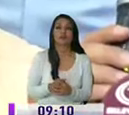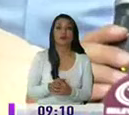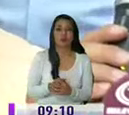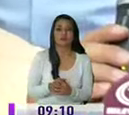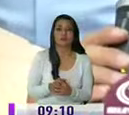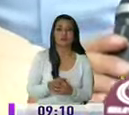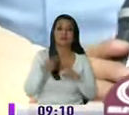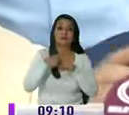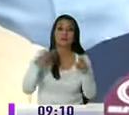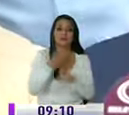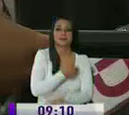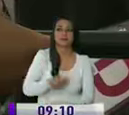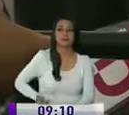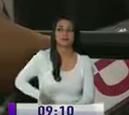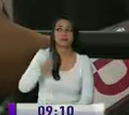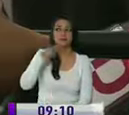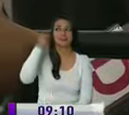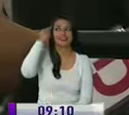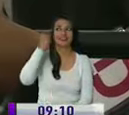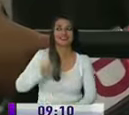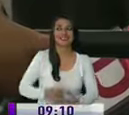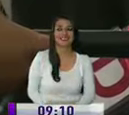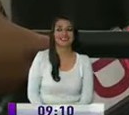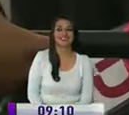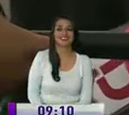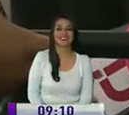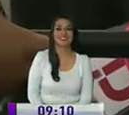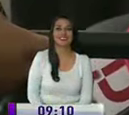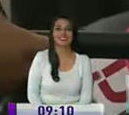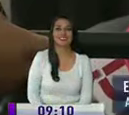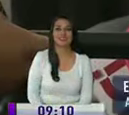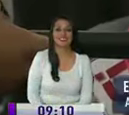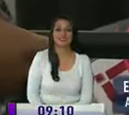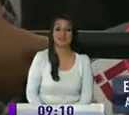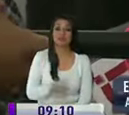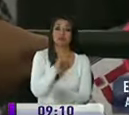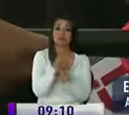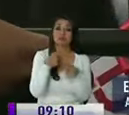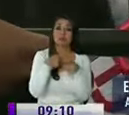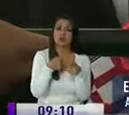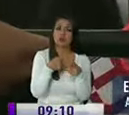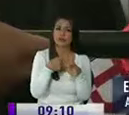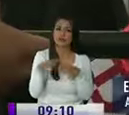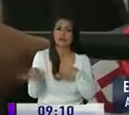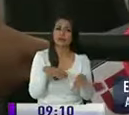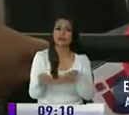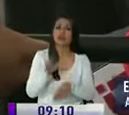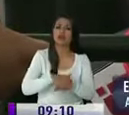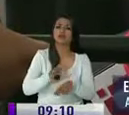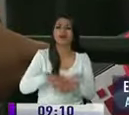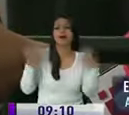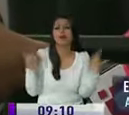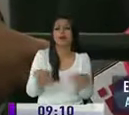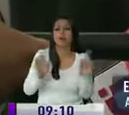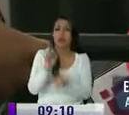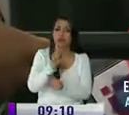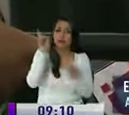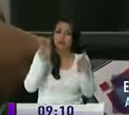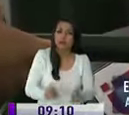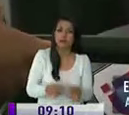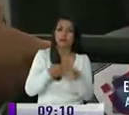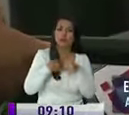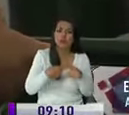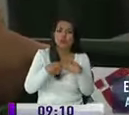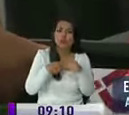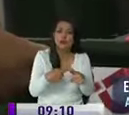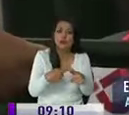expresidente Rafael Correa Hay que comprender que un acto urgente no se lo hace porque vuela la mosca sino porque existe la necesidad